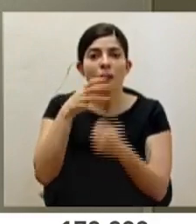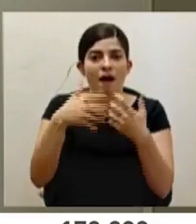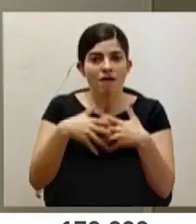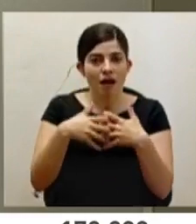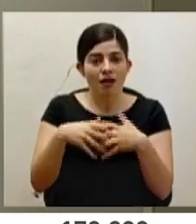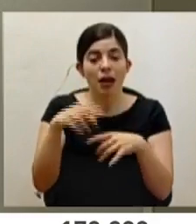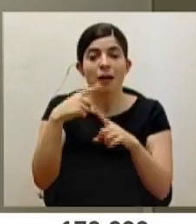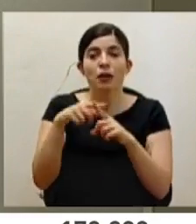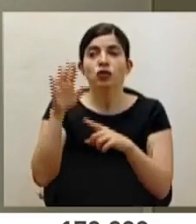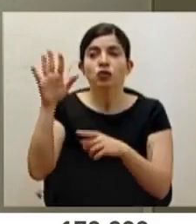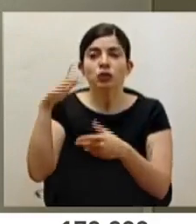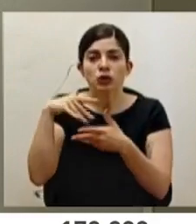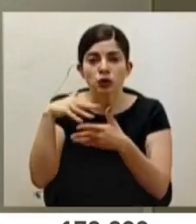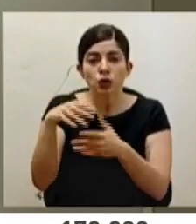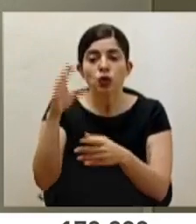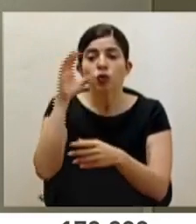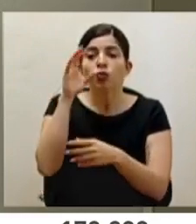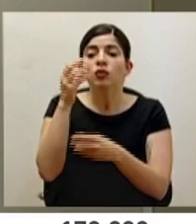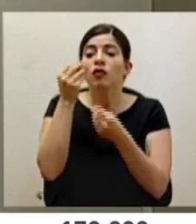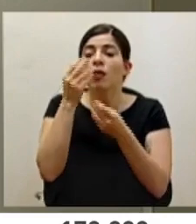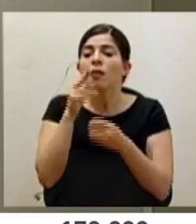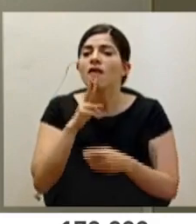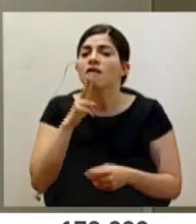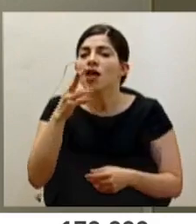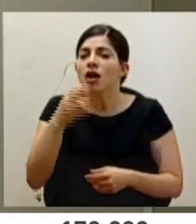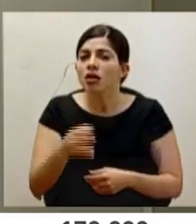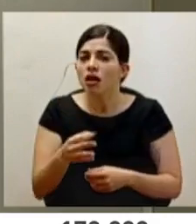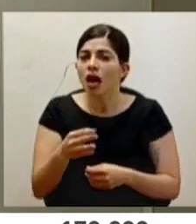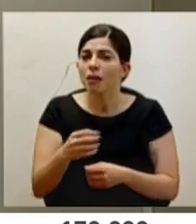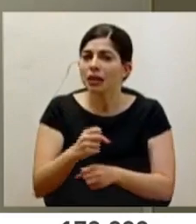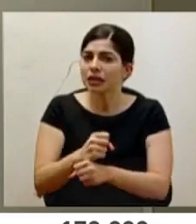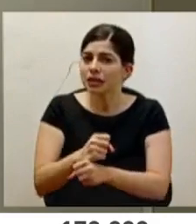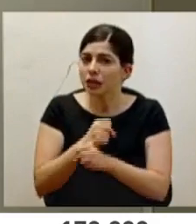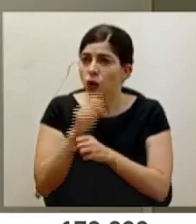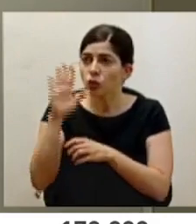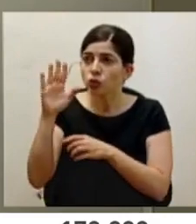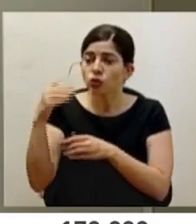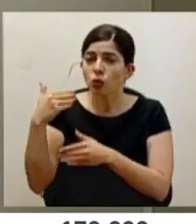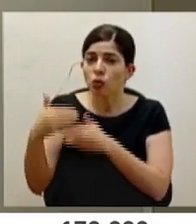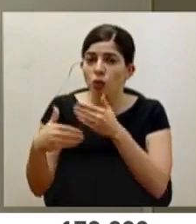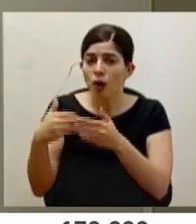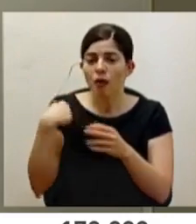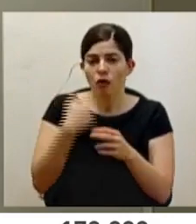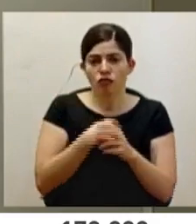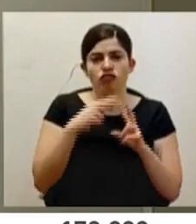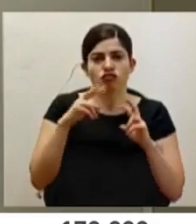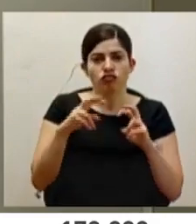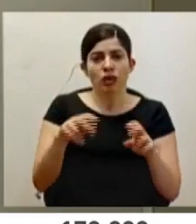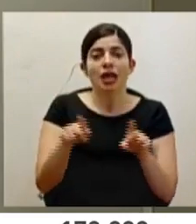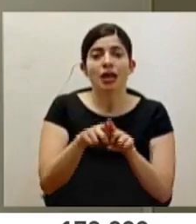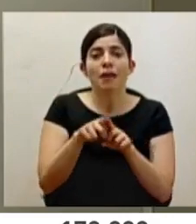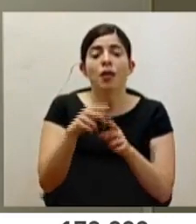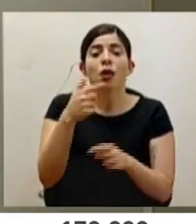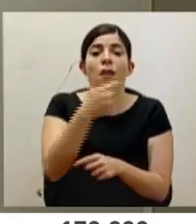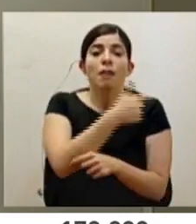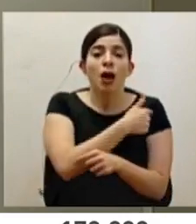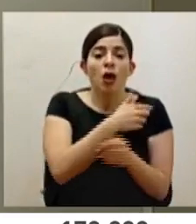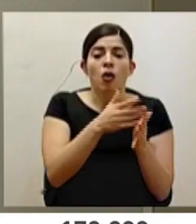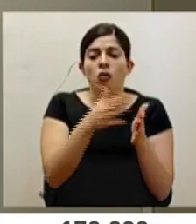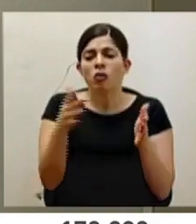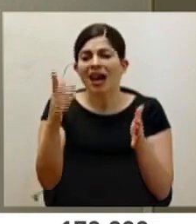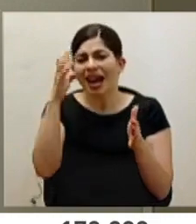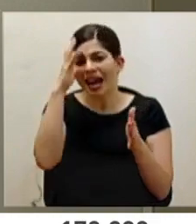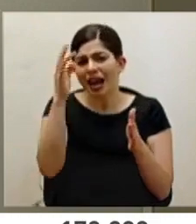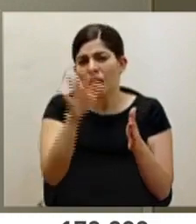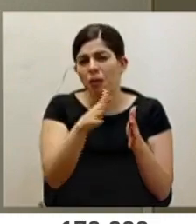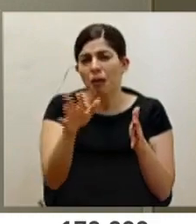y la información más veraz y más contundente que se ha reflejado en esos ensayos, así como el intervalo de dosis que creo anda por ahí de